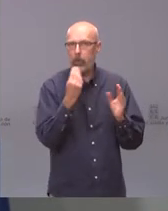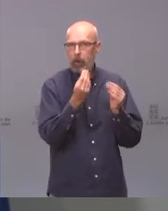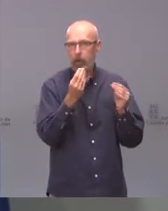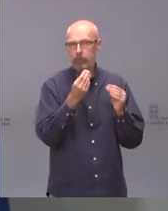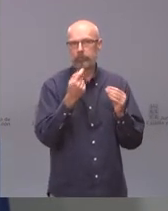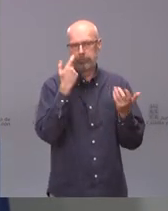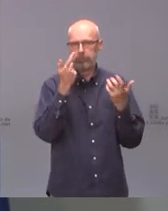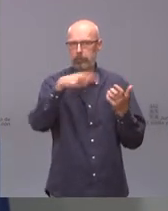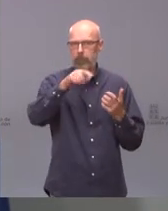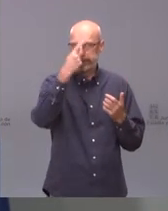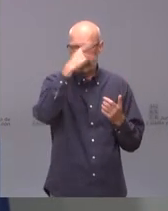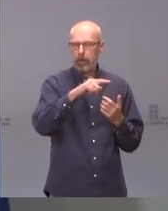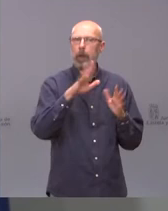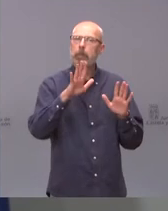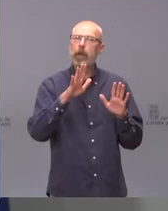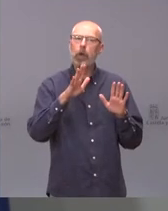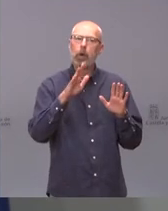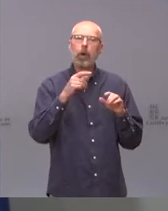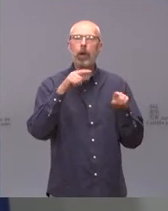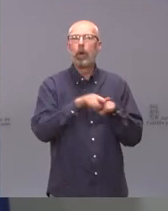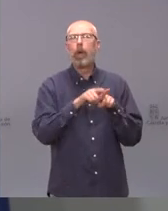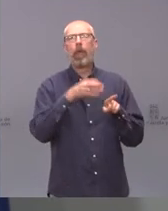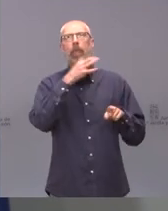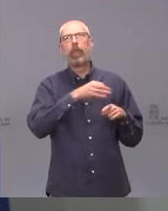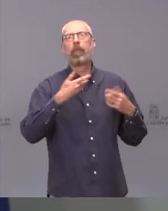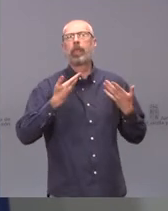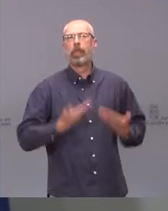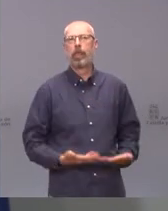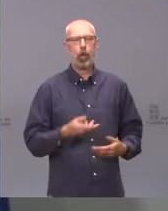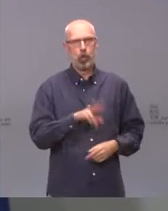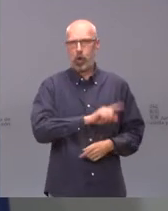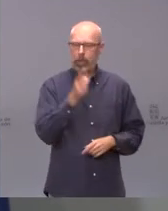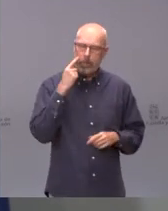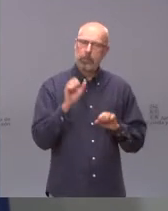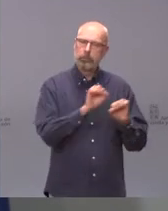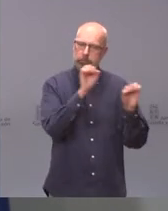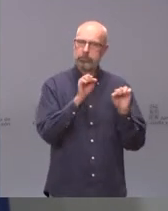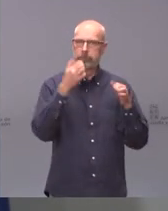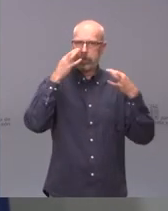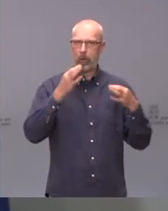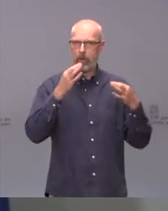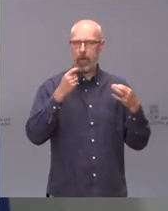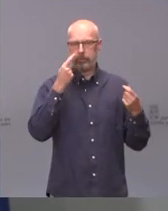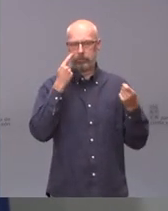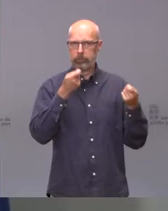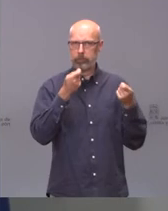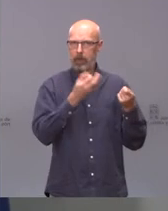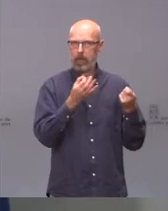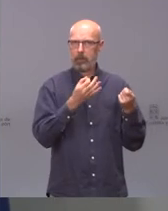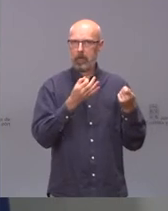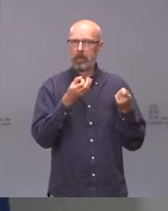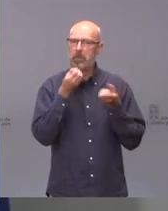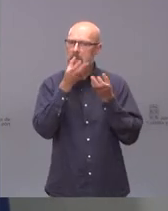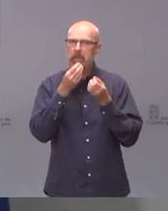pero que no nos permite bajar la guardia. Yo creo que no hay ninguna dualidad en el mensaje, todo lo contrario.